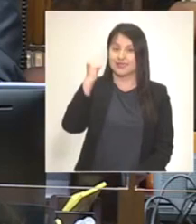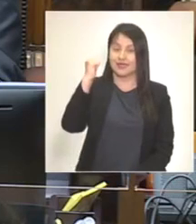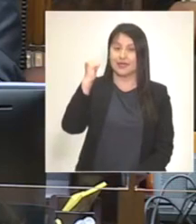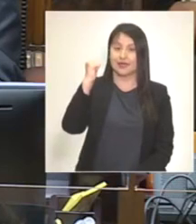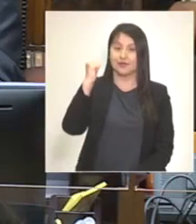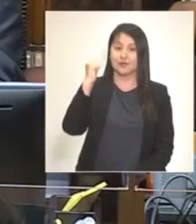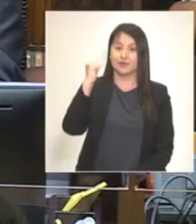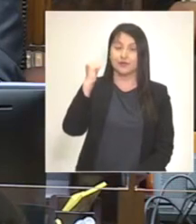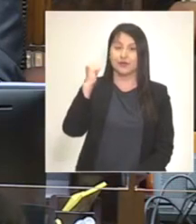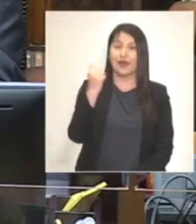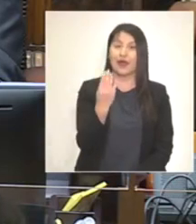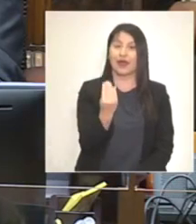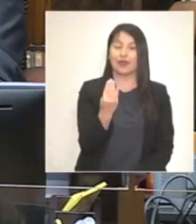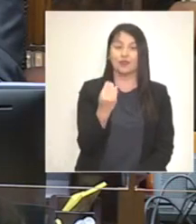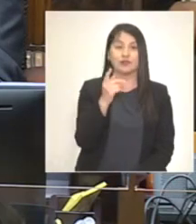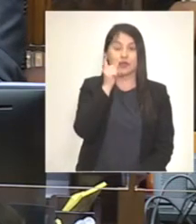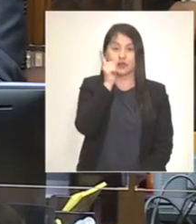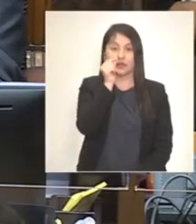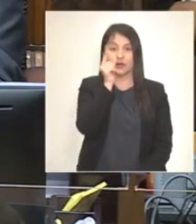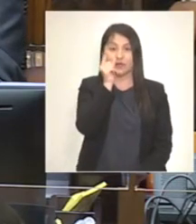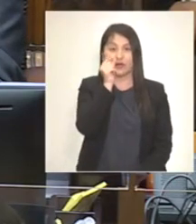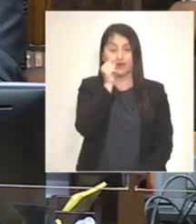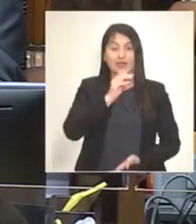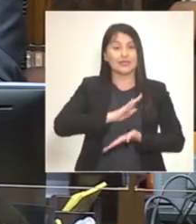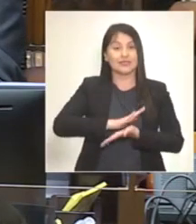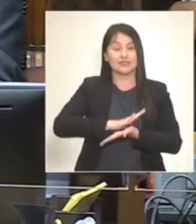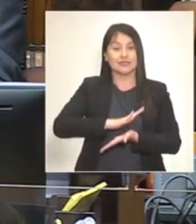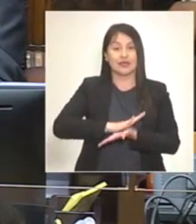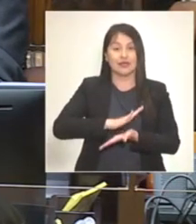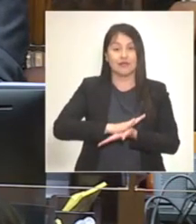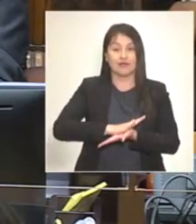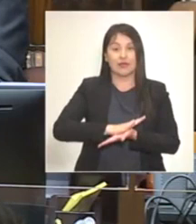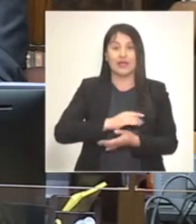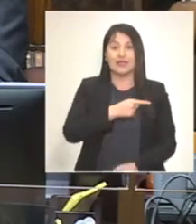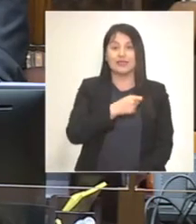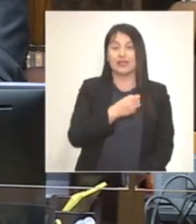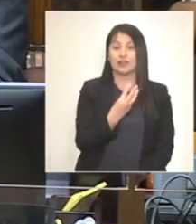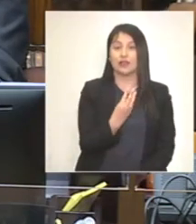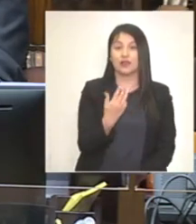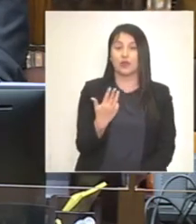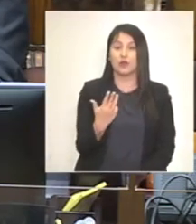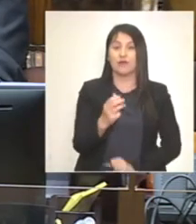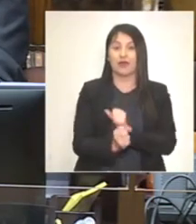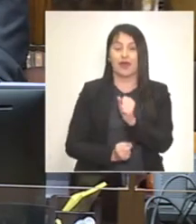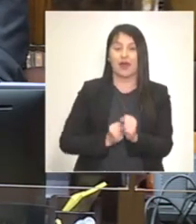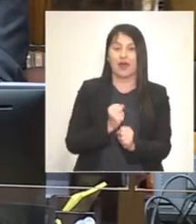Ayer, 14 de noviembre, celebró 139 años de